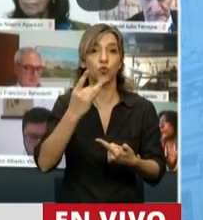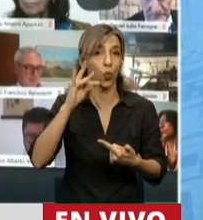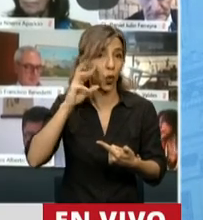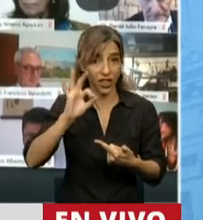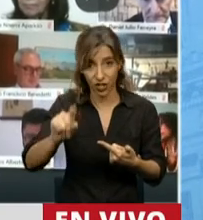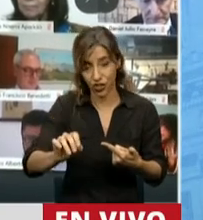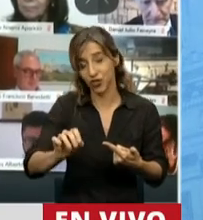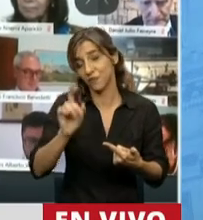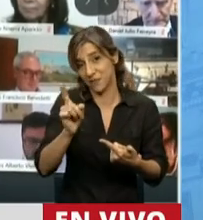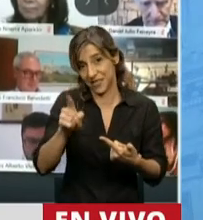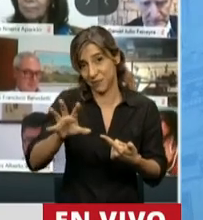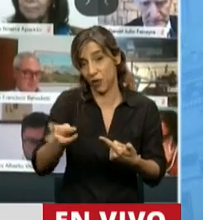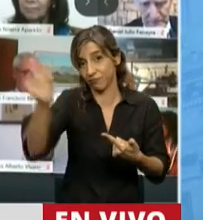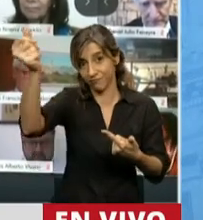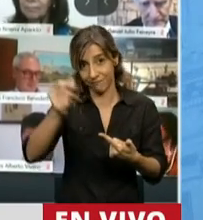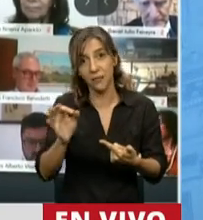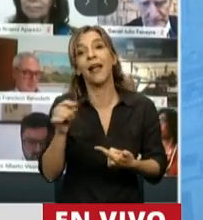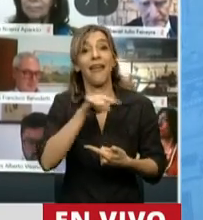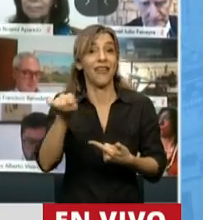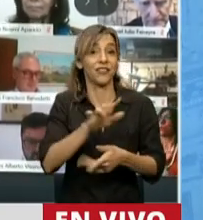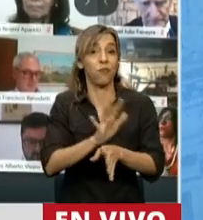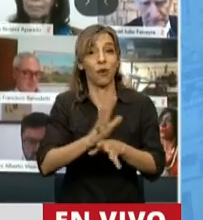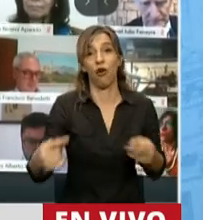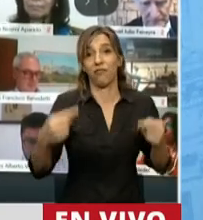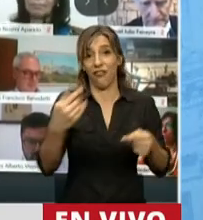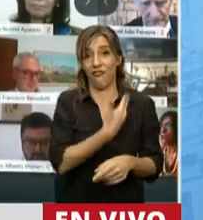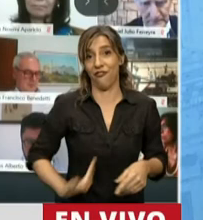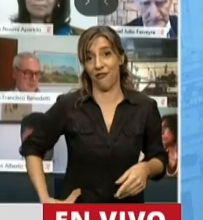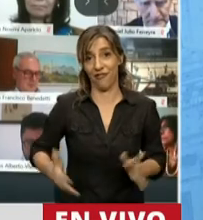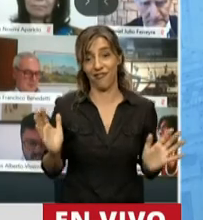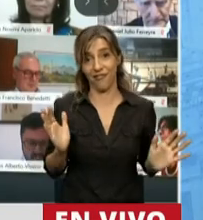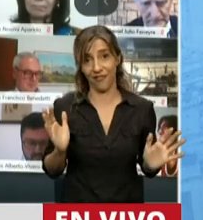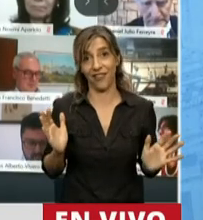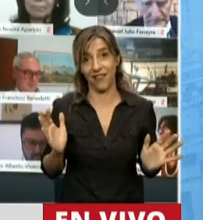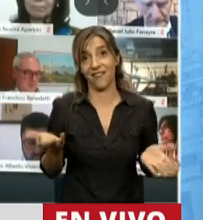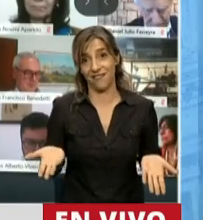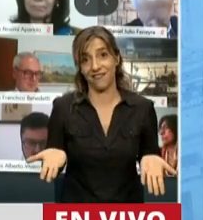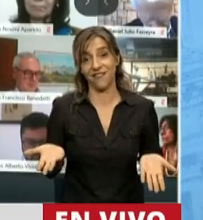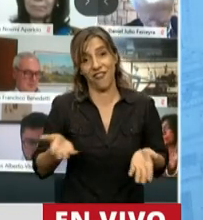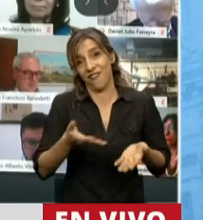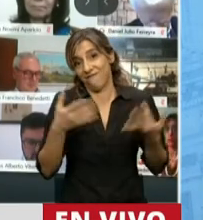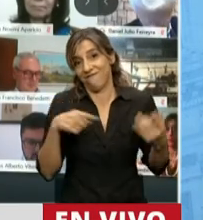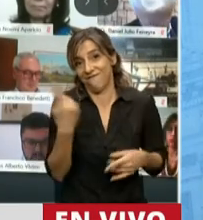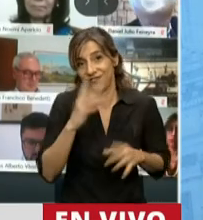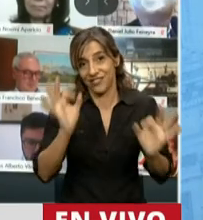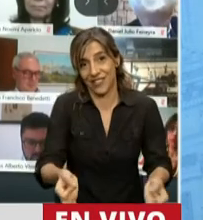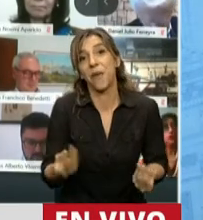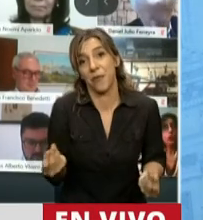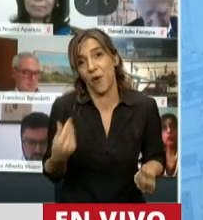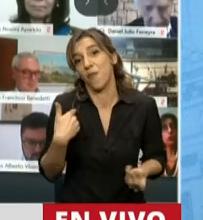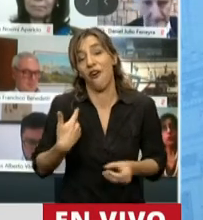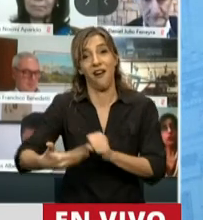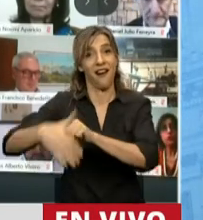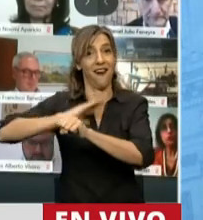claramente no comulgan con las ideas políticas del gobierno que está llevando adelante el poder ejecutivo de la Ciudad de Buenos Aires a cargo de Horacio Rodríguez